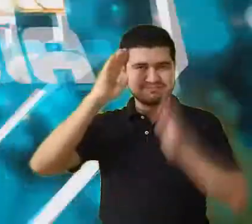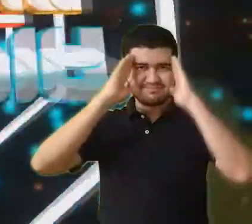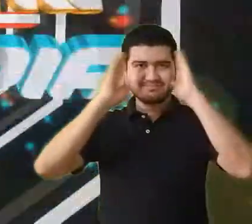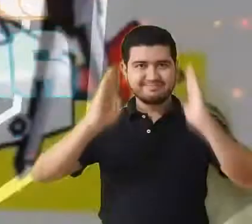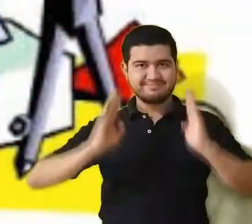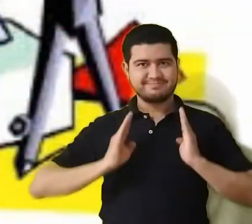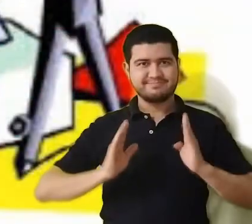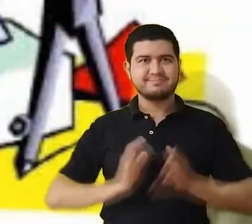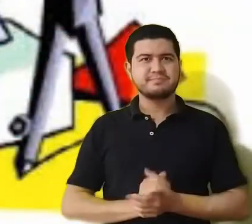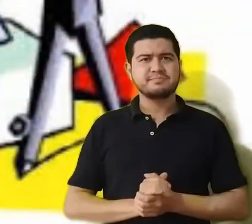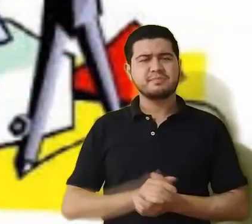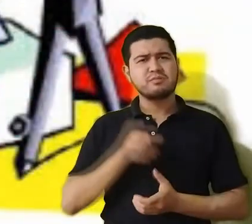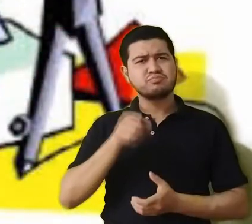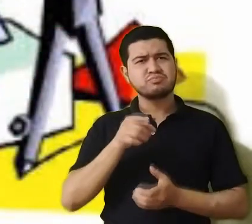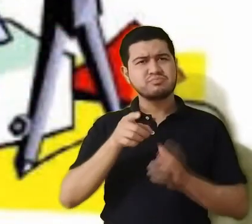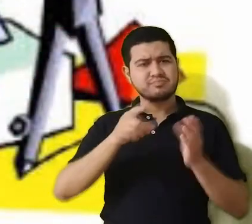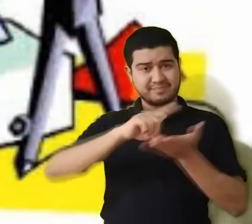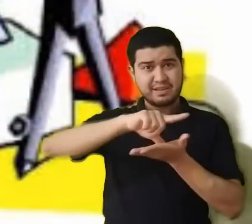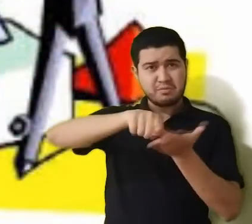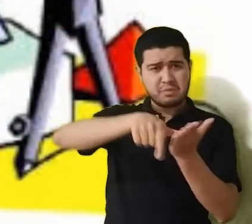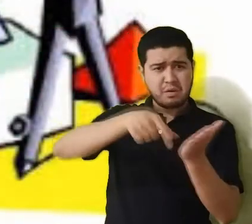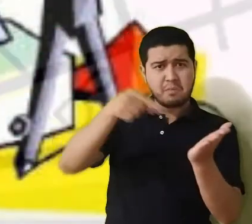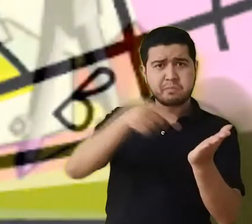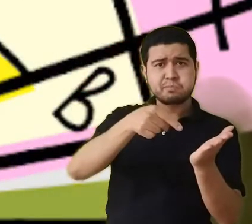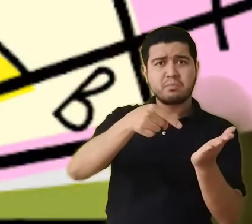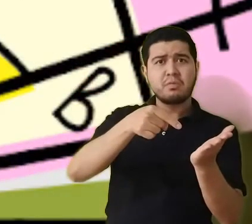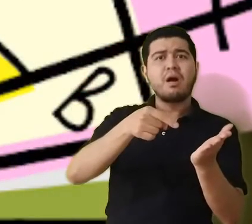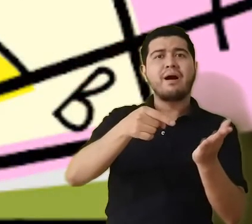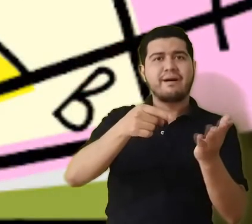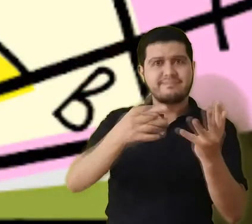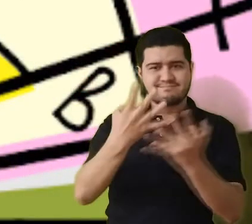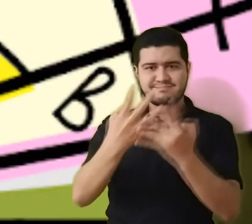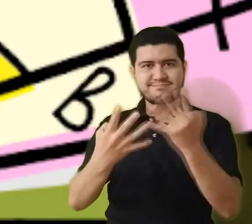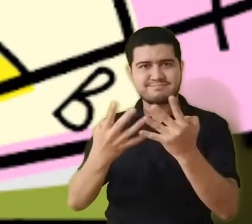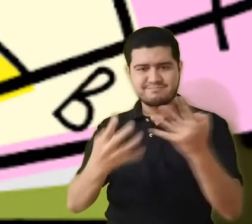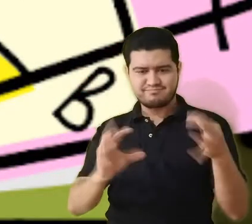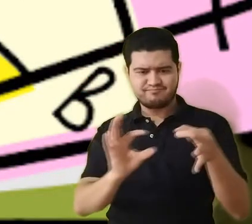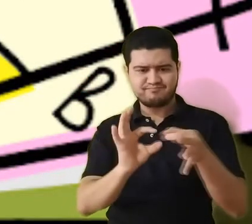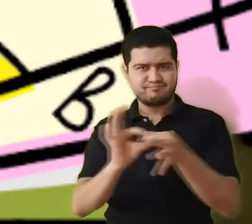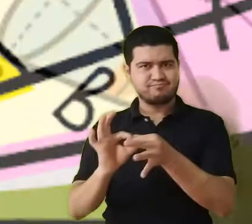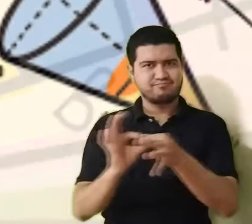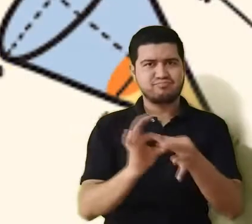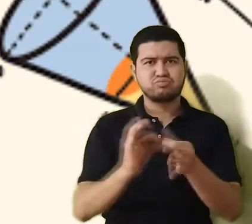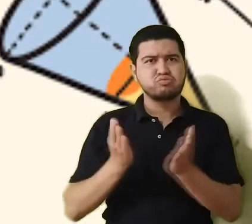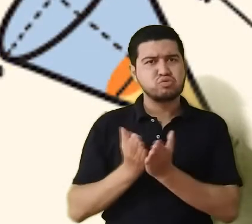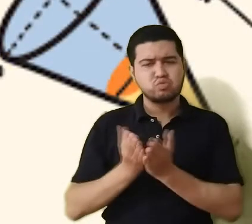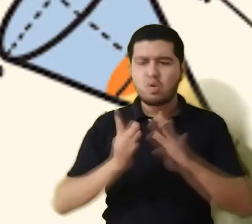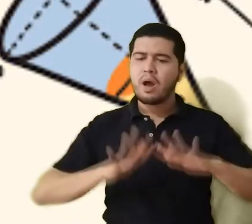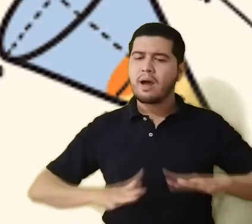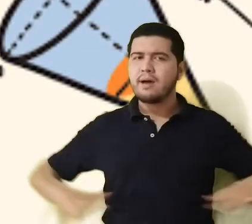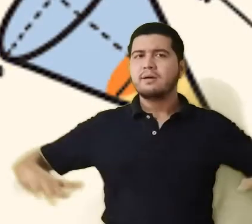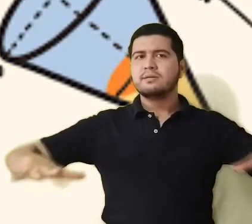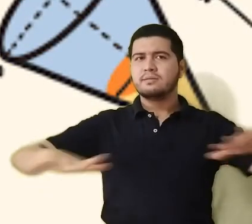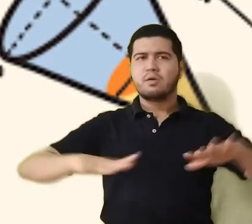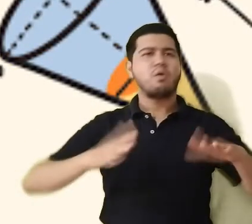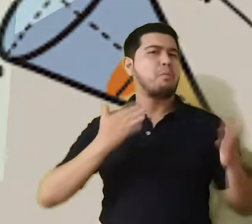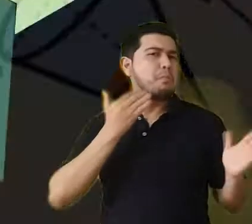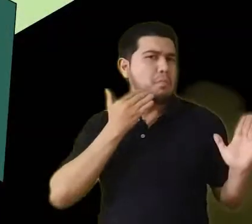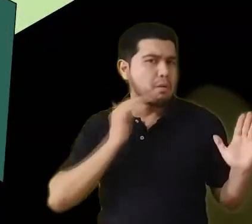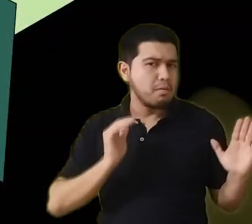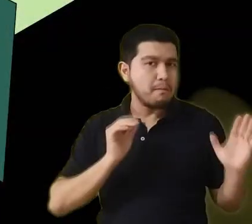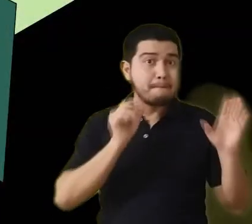La geometría es la parte de las matemáticas que estudia las propiedades del espacio, como son